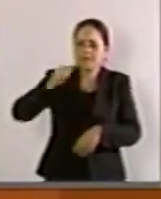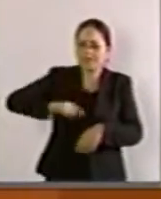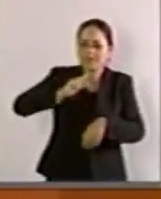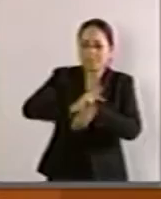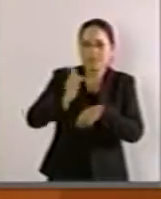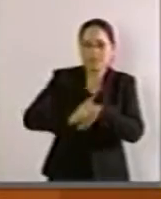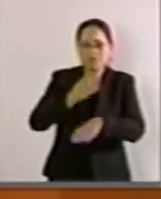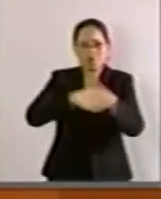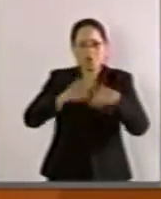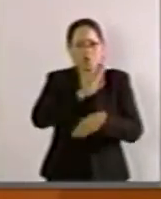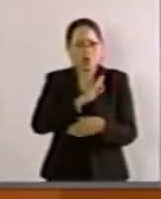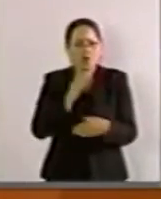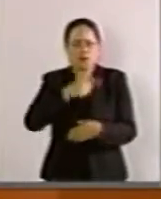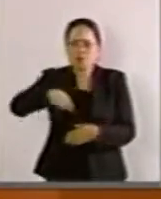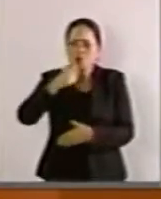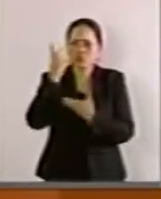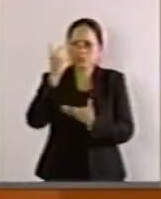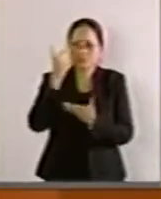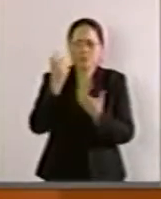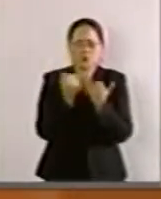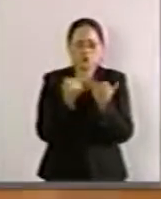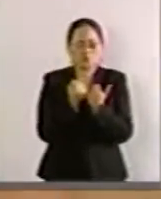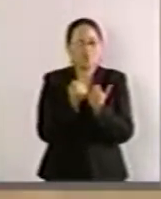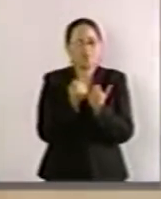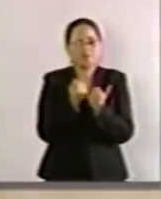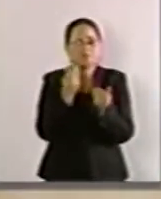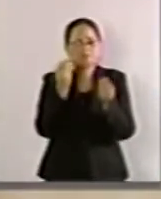como todos anhelamos. Muchas gracias, compañeros.